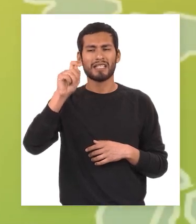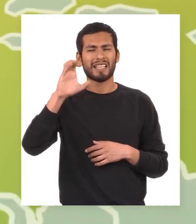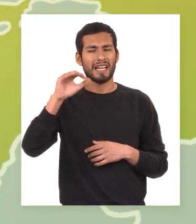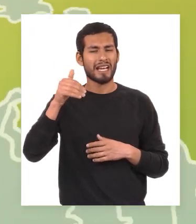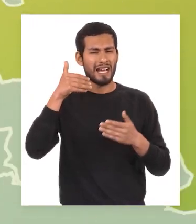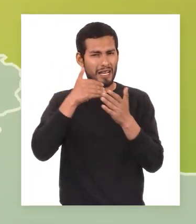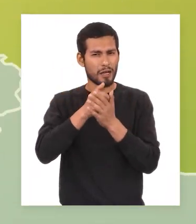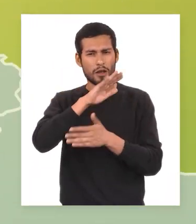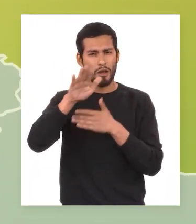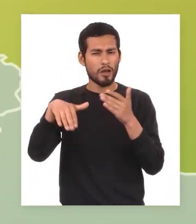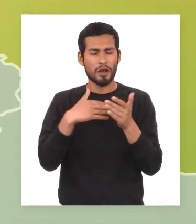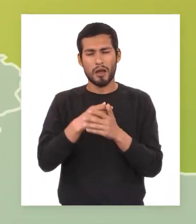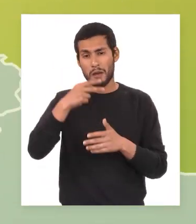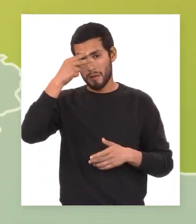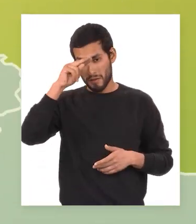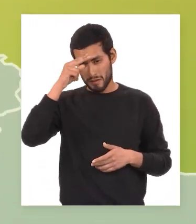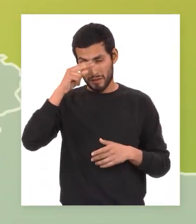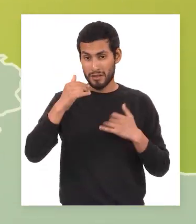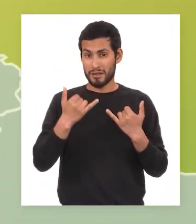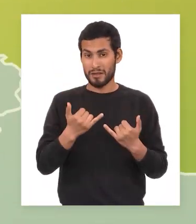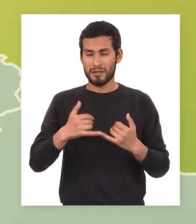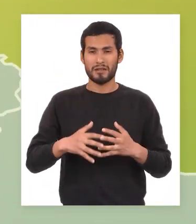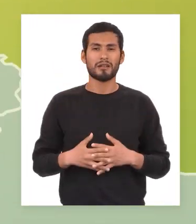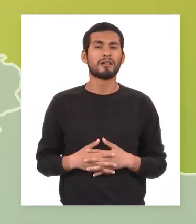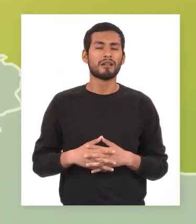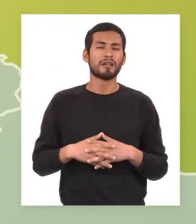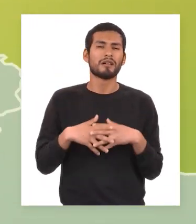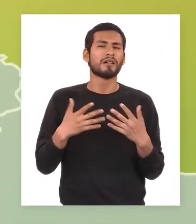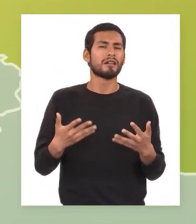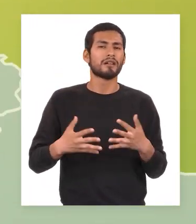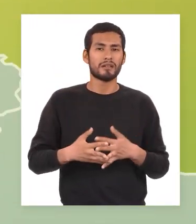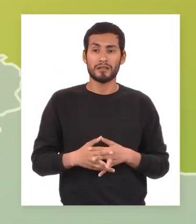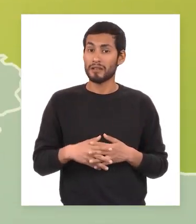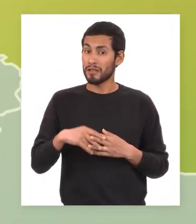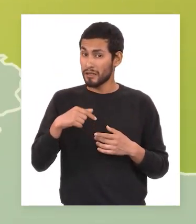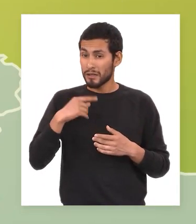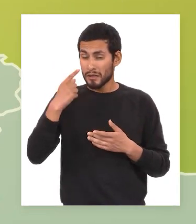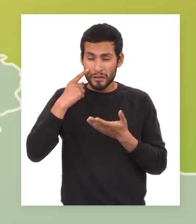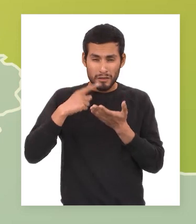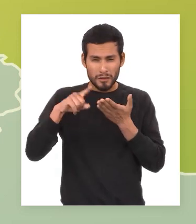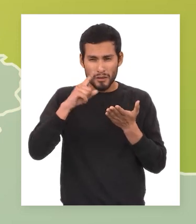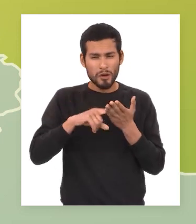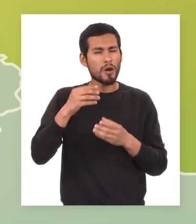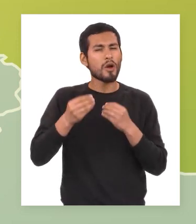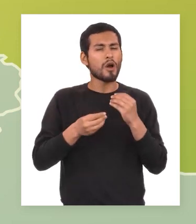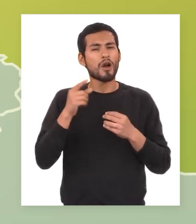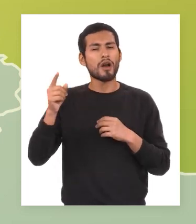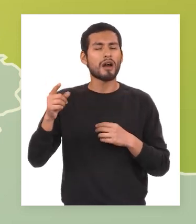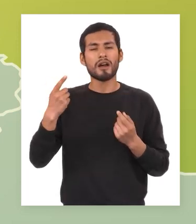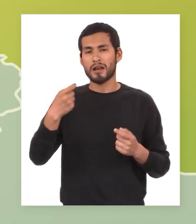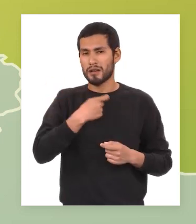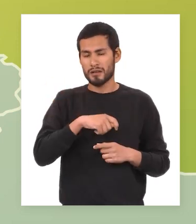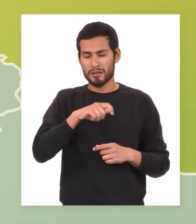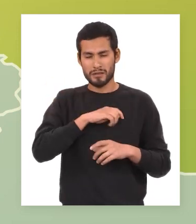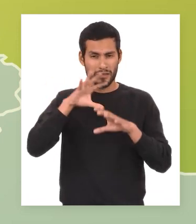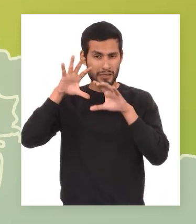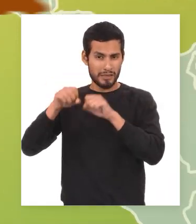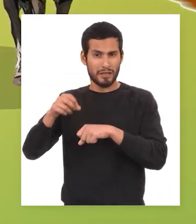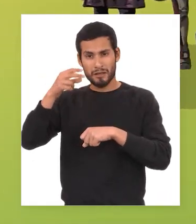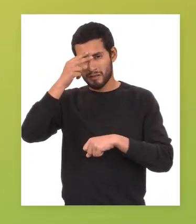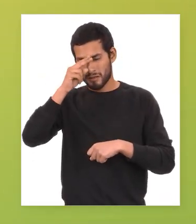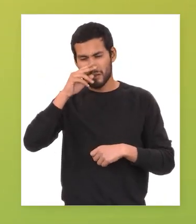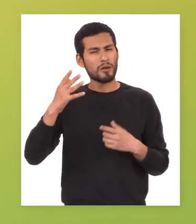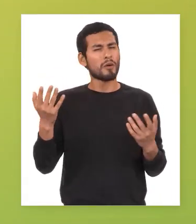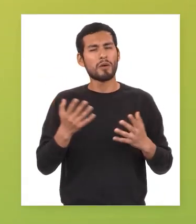ocupaba casi todo lo que es méxico en la actualidad entonces vamos a revisar cómo fue la conquista de este país